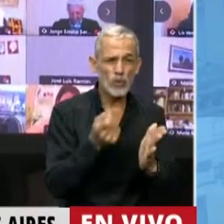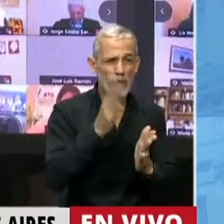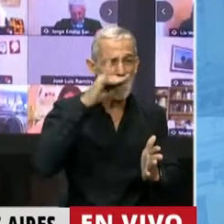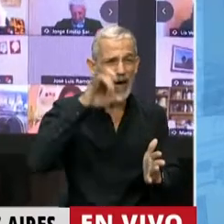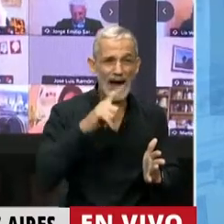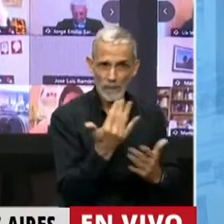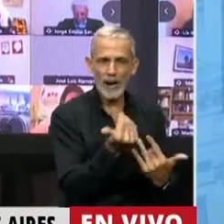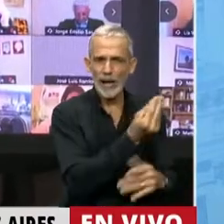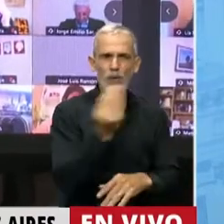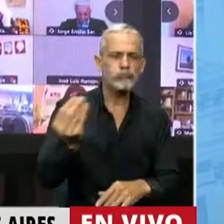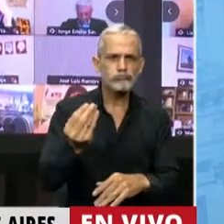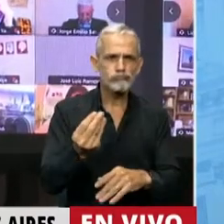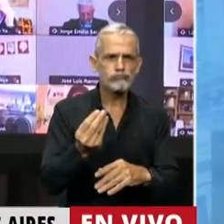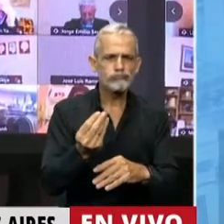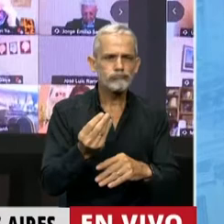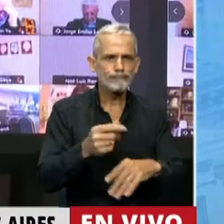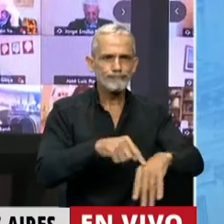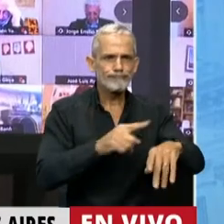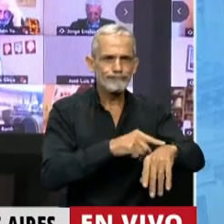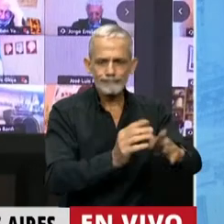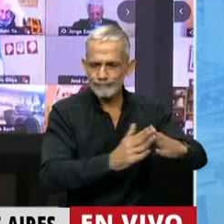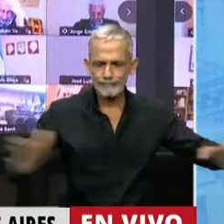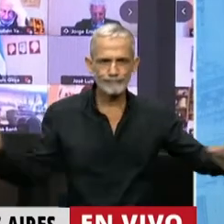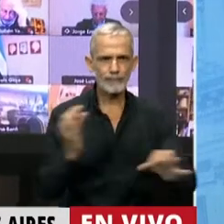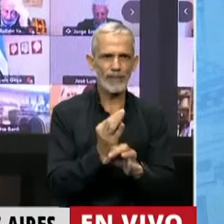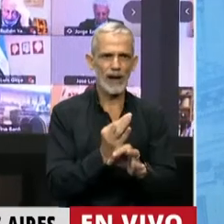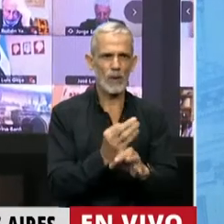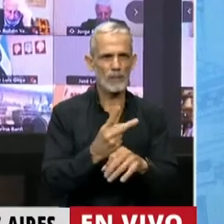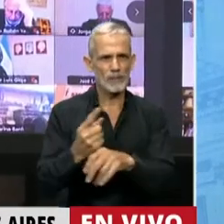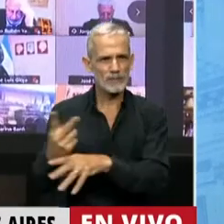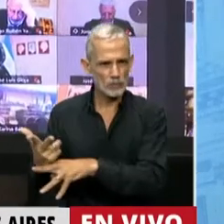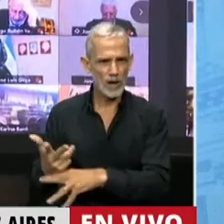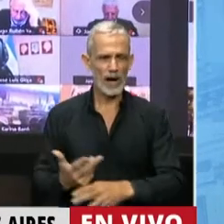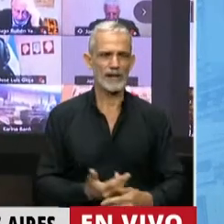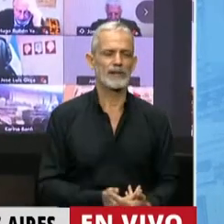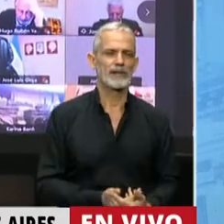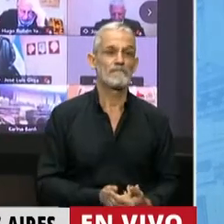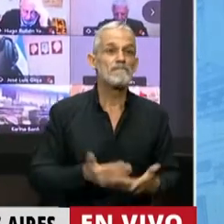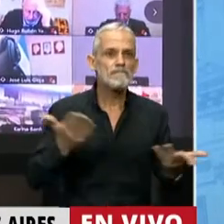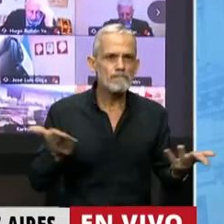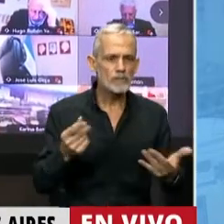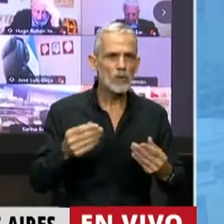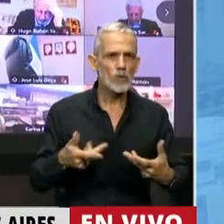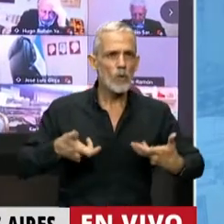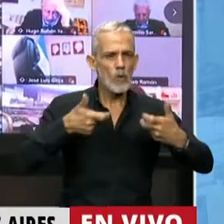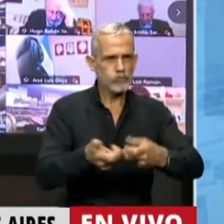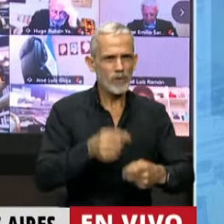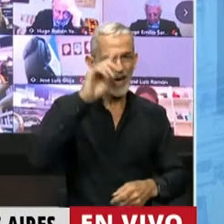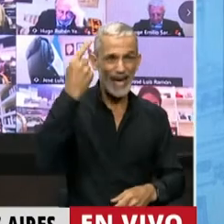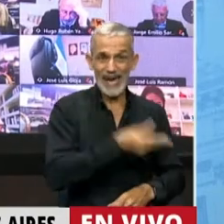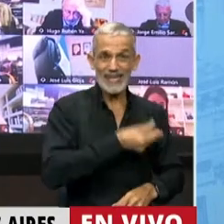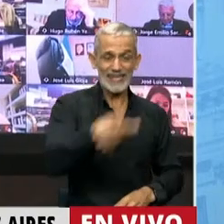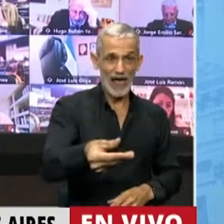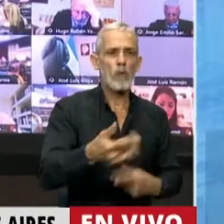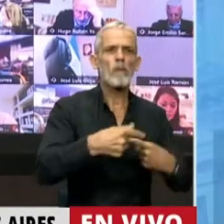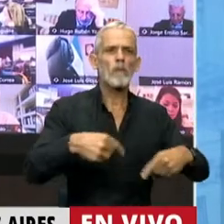alumnos puedan sostener sus trayectorias, o sea, un reforzamiento para que el